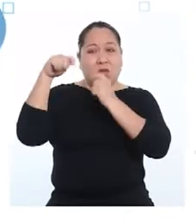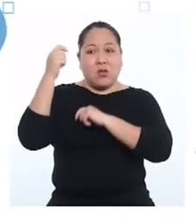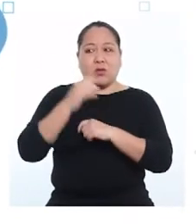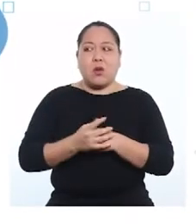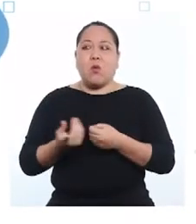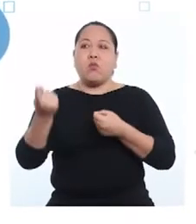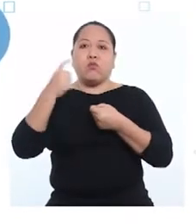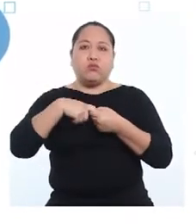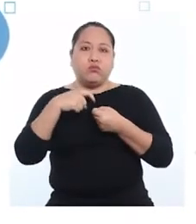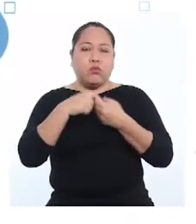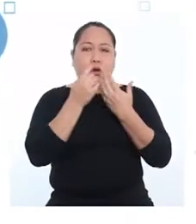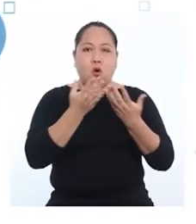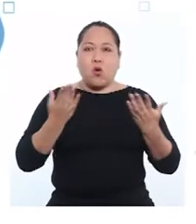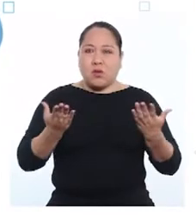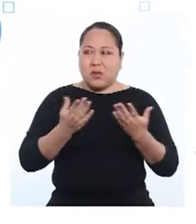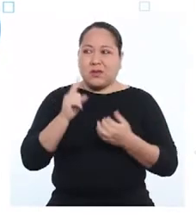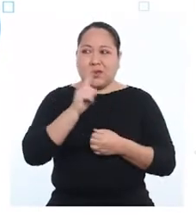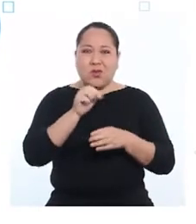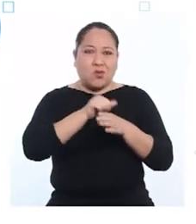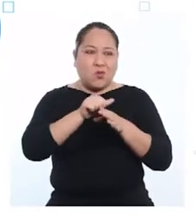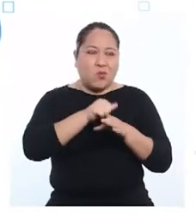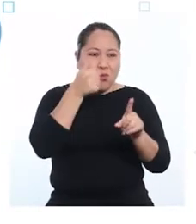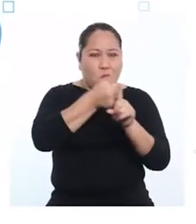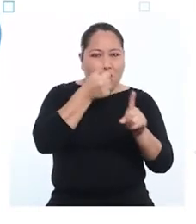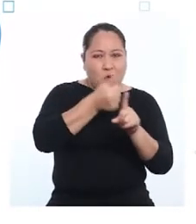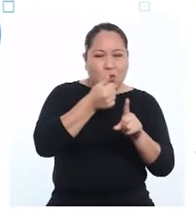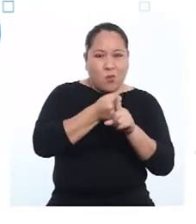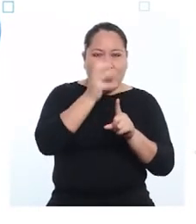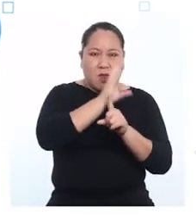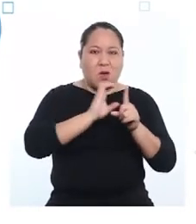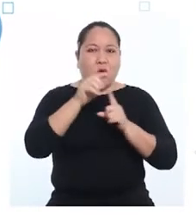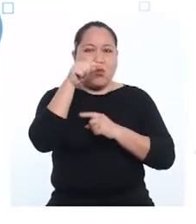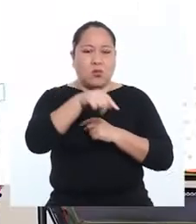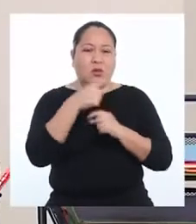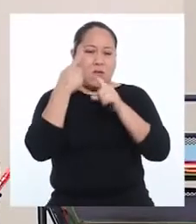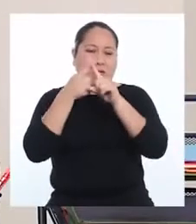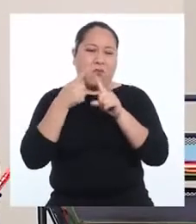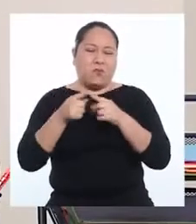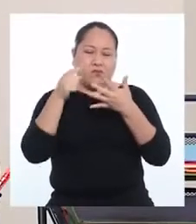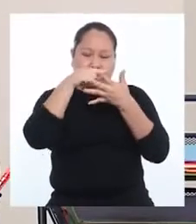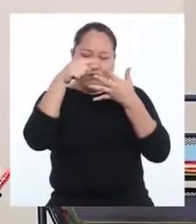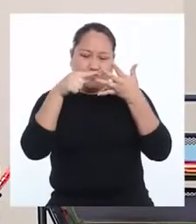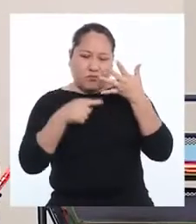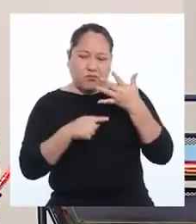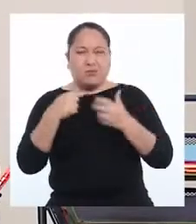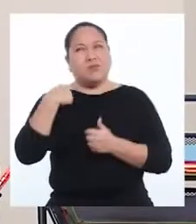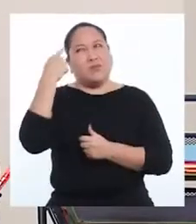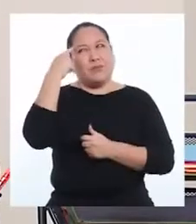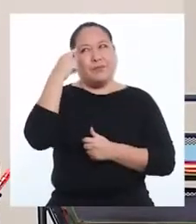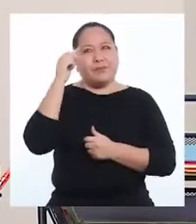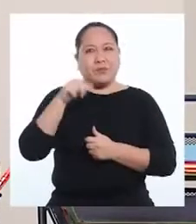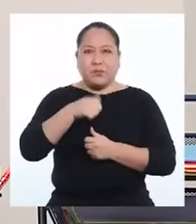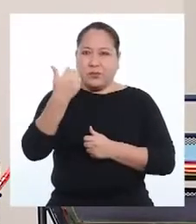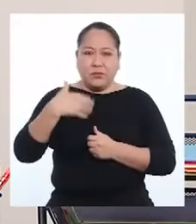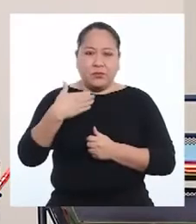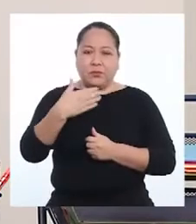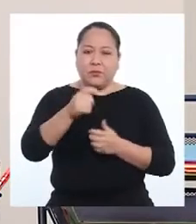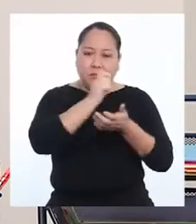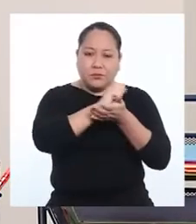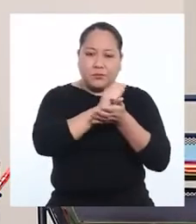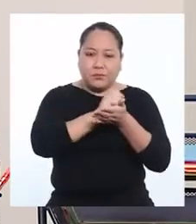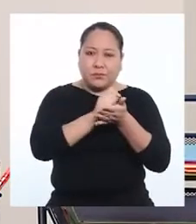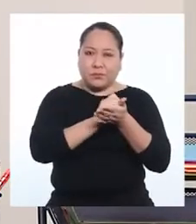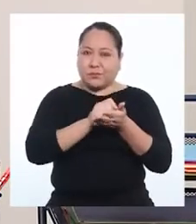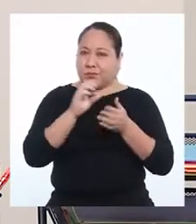la incorporación de elementos ajenos a las prácticas culturales, entre otros. Si se me ocurre alguna más adelante,